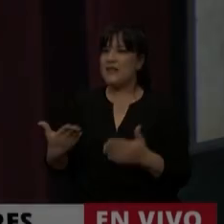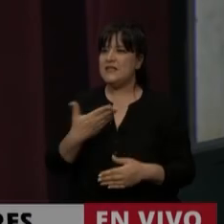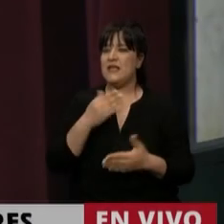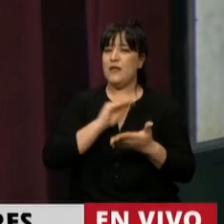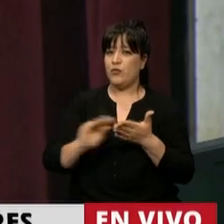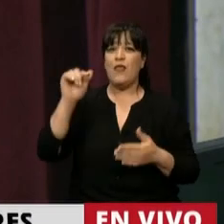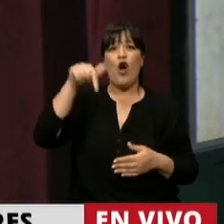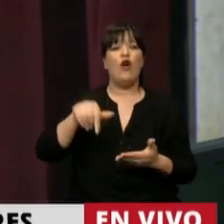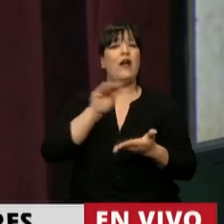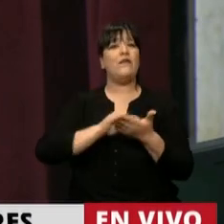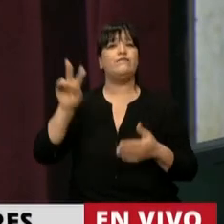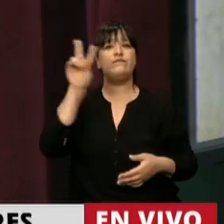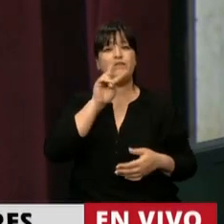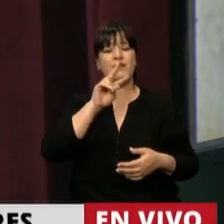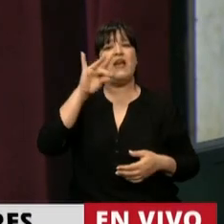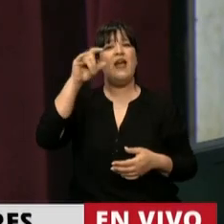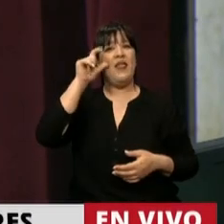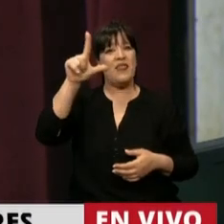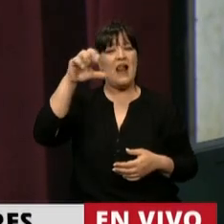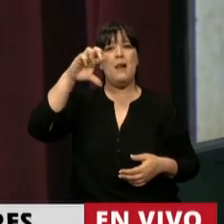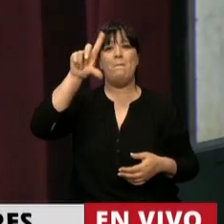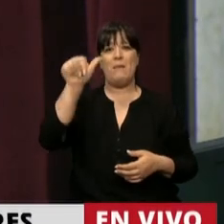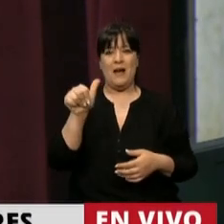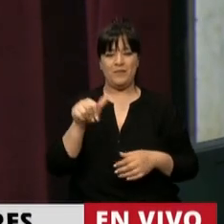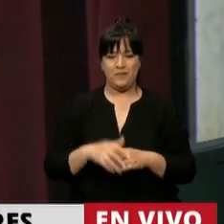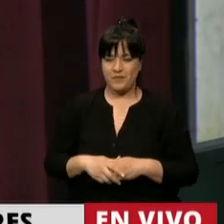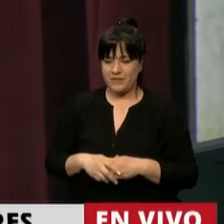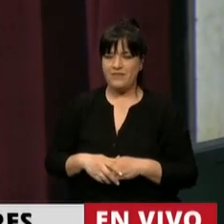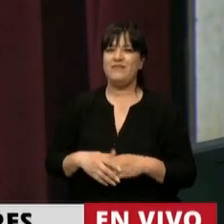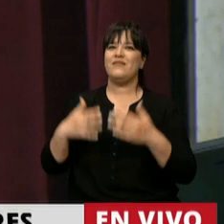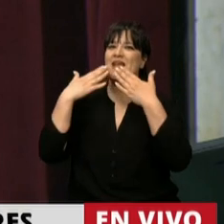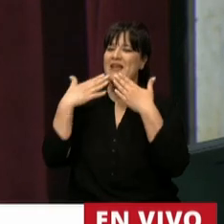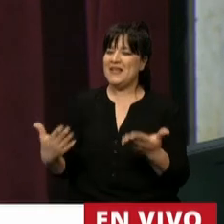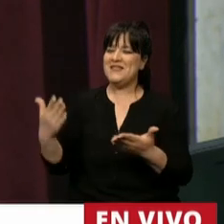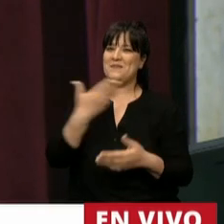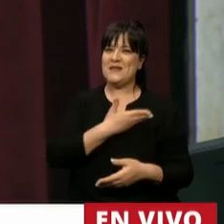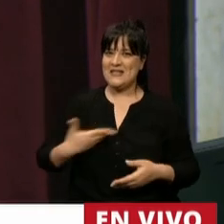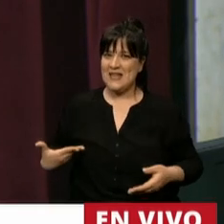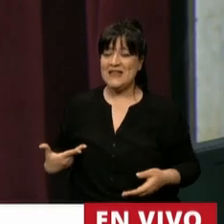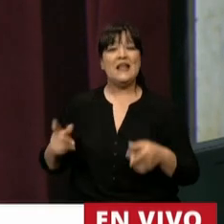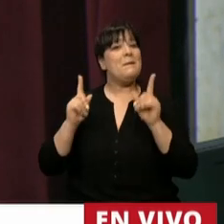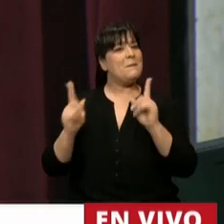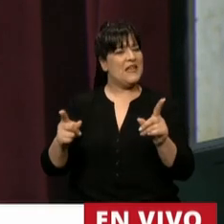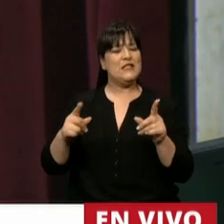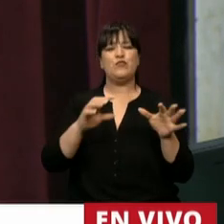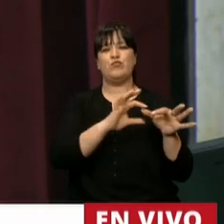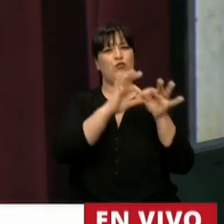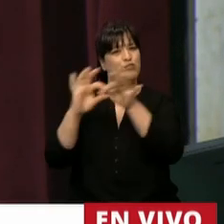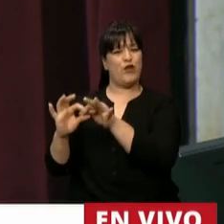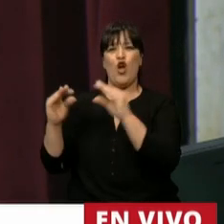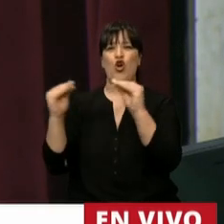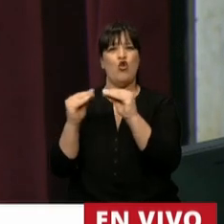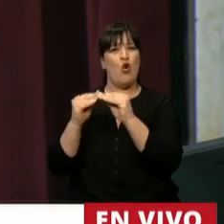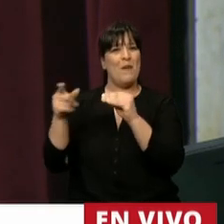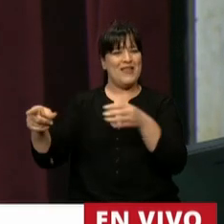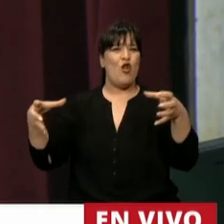Tiene la palabra la diputada Romina del Pla. Gracias, señor Presidente. Bueno, en la misma línea que mi compañero